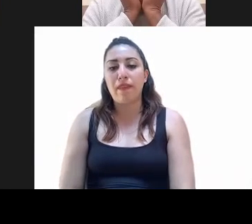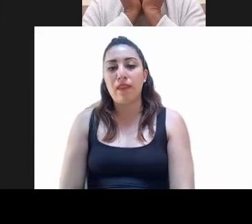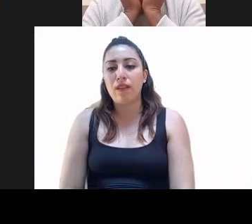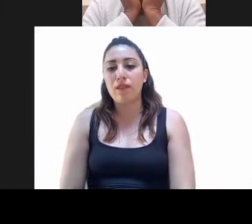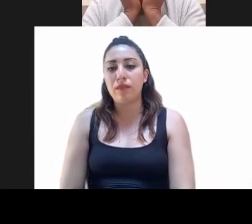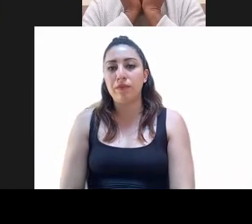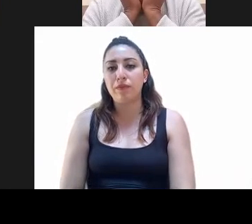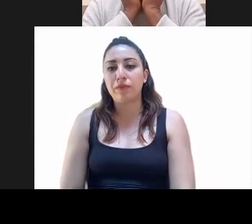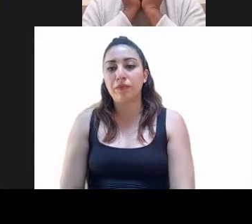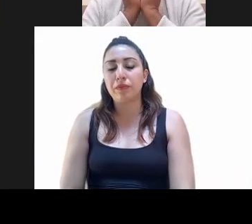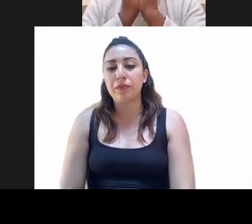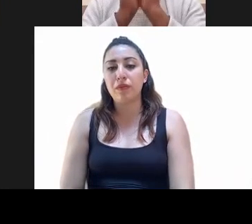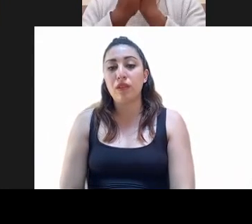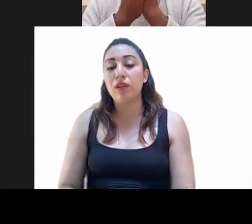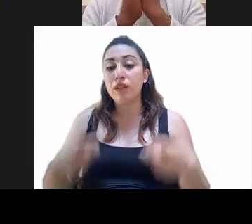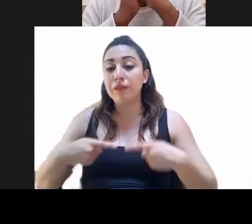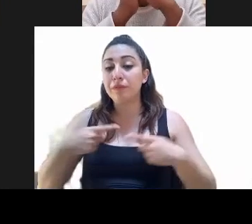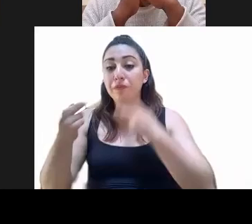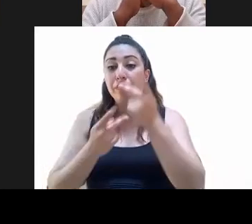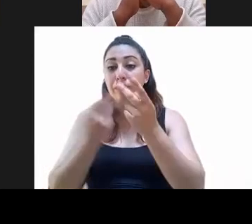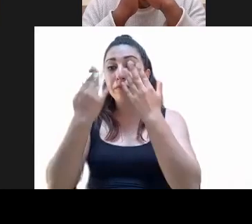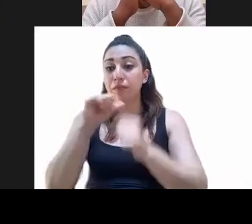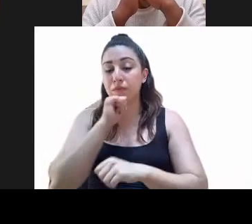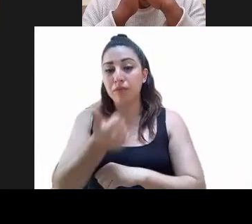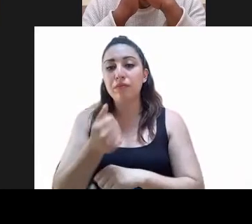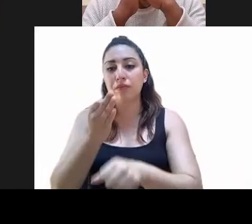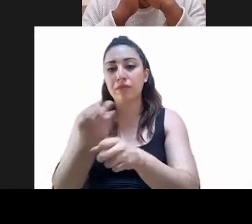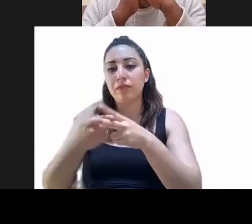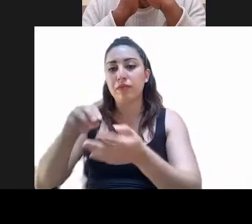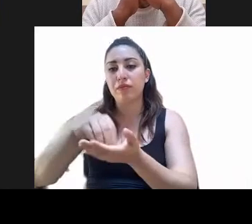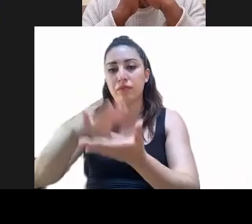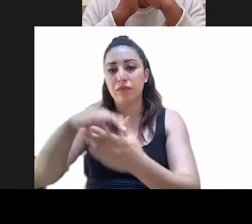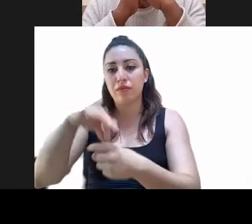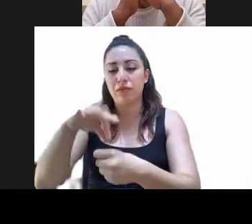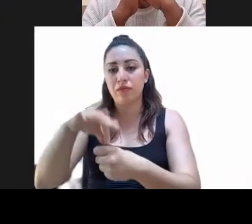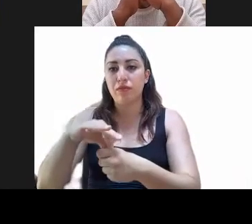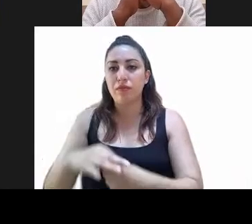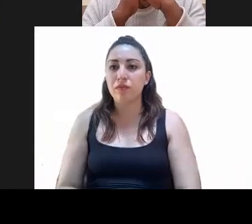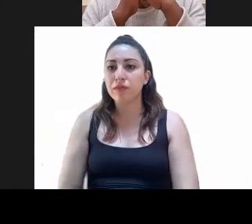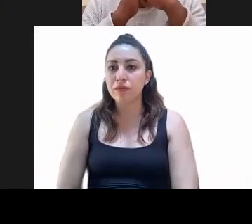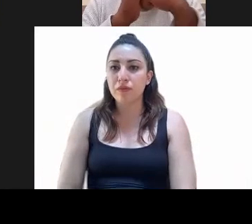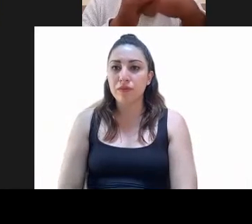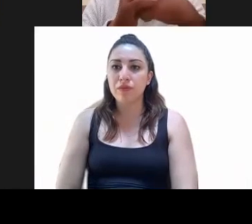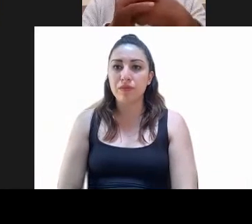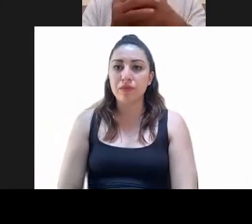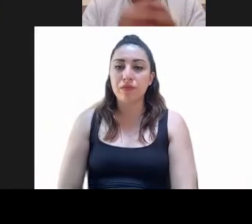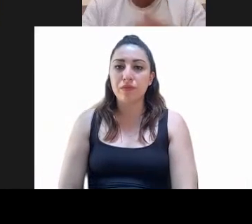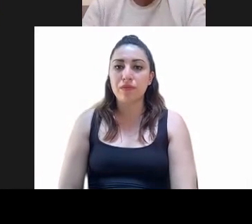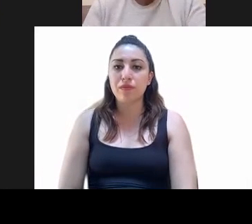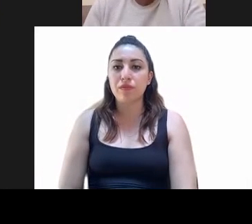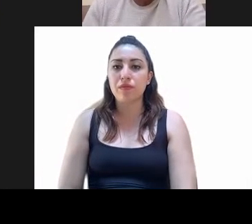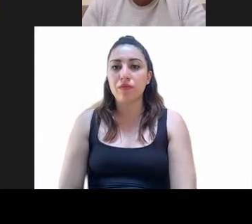No habiendo más, no habiendo comentarios al respecto, procedemos a la votación nominal del dictamen en lo general y en lo particular en un solo acto.